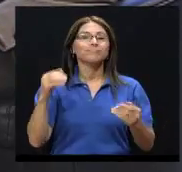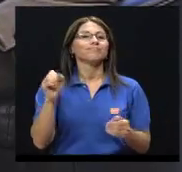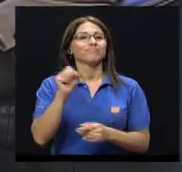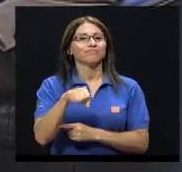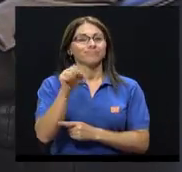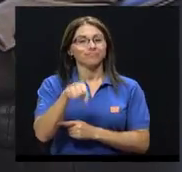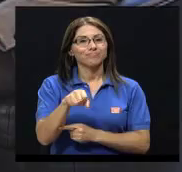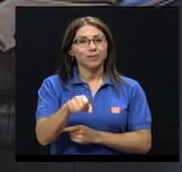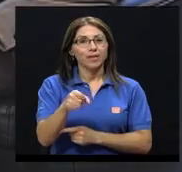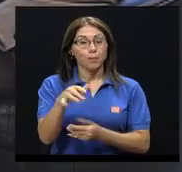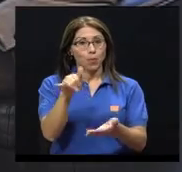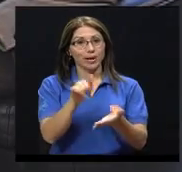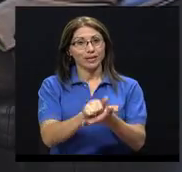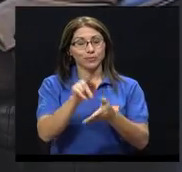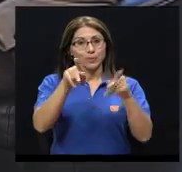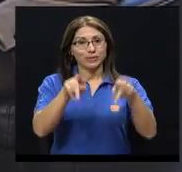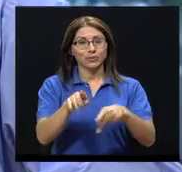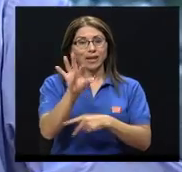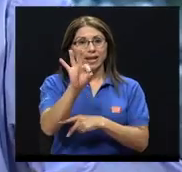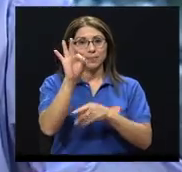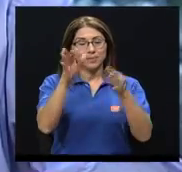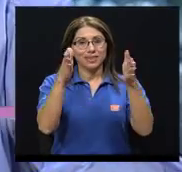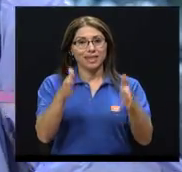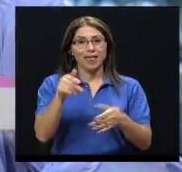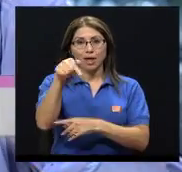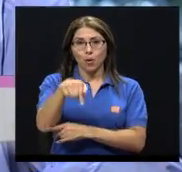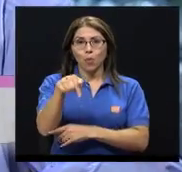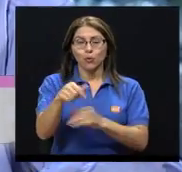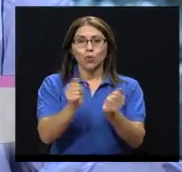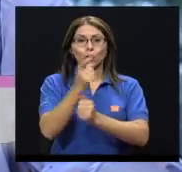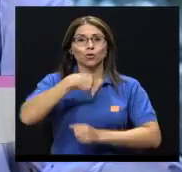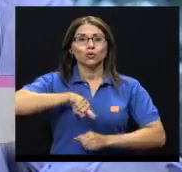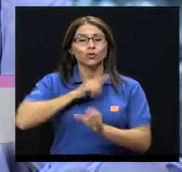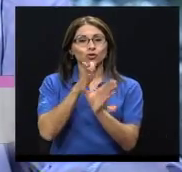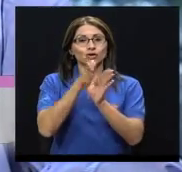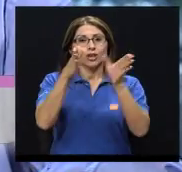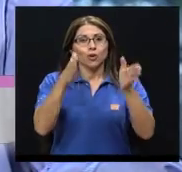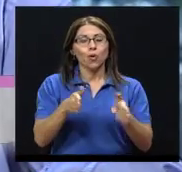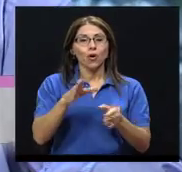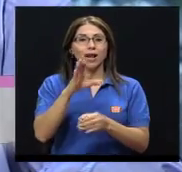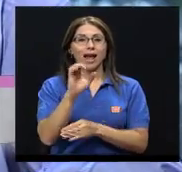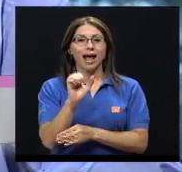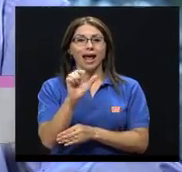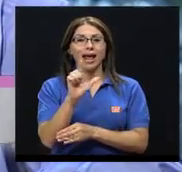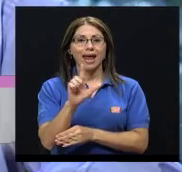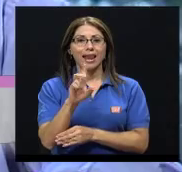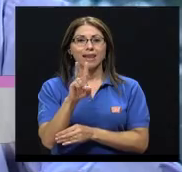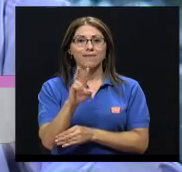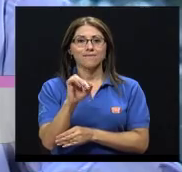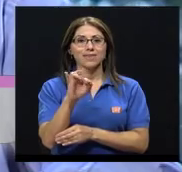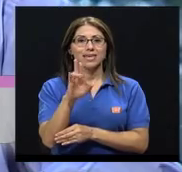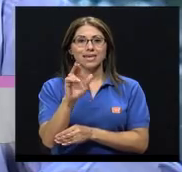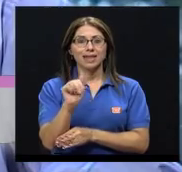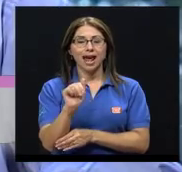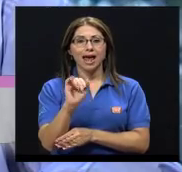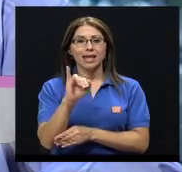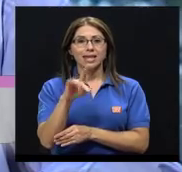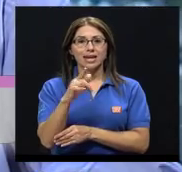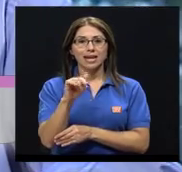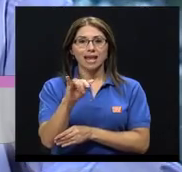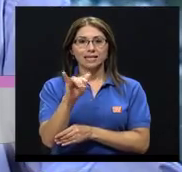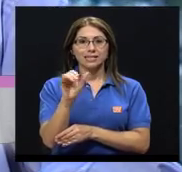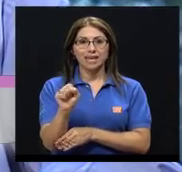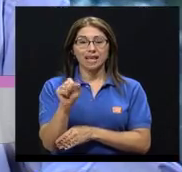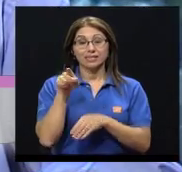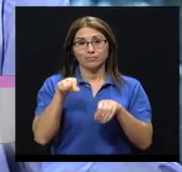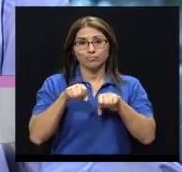justamente por eso tenemos a una invitada el día de hoy. Estará con nosotros la psicóloga Elvira Iglesias. Doña Elvira es